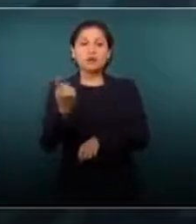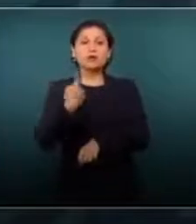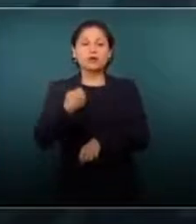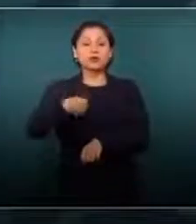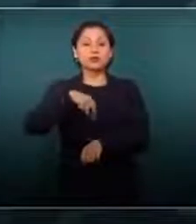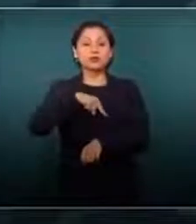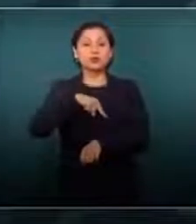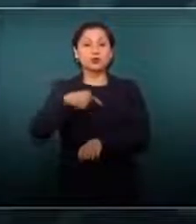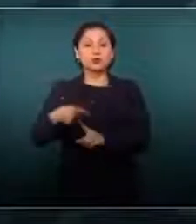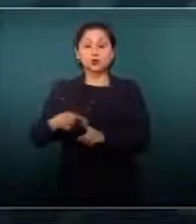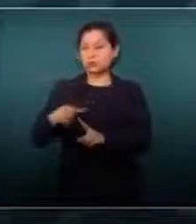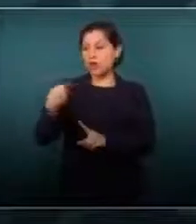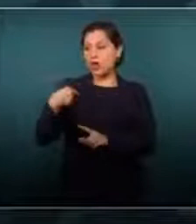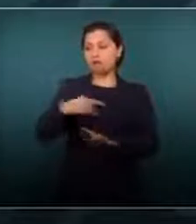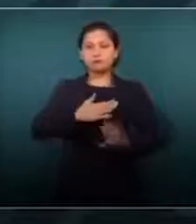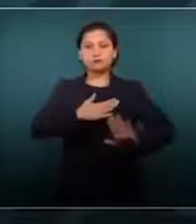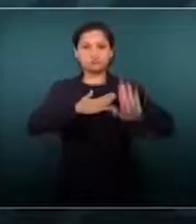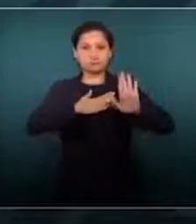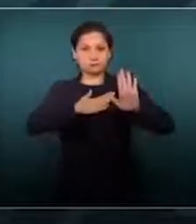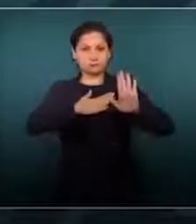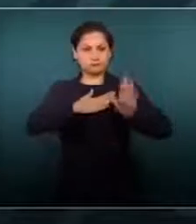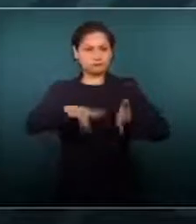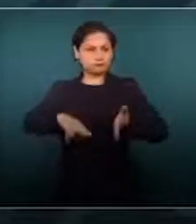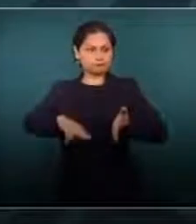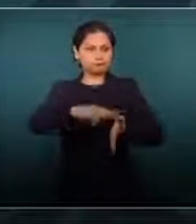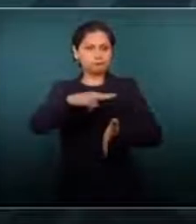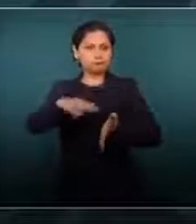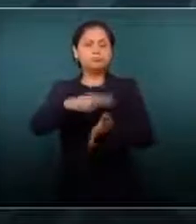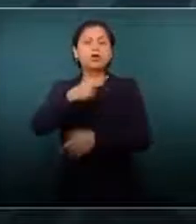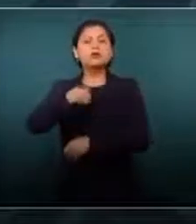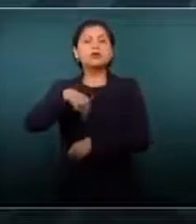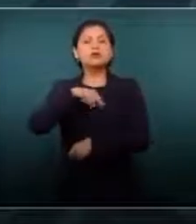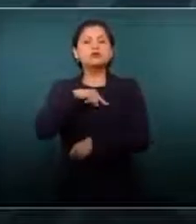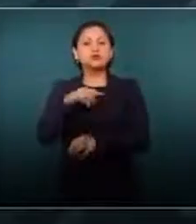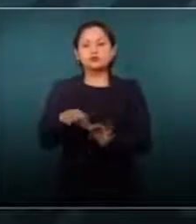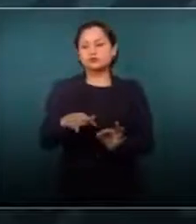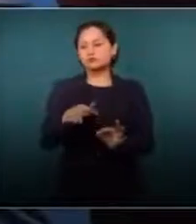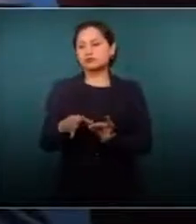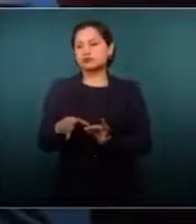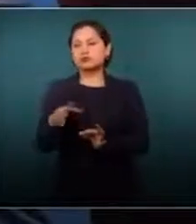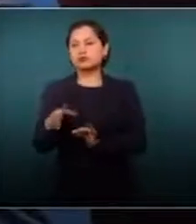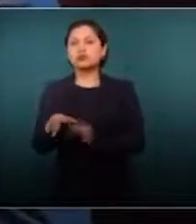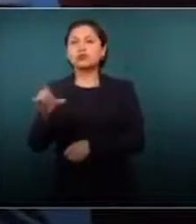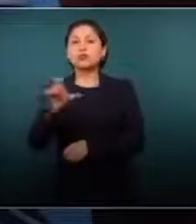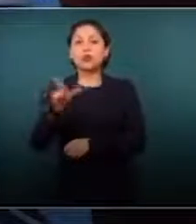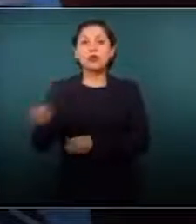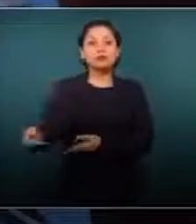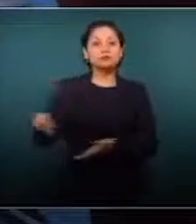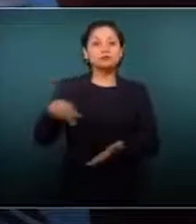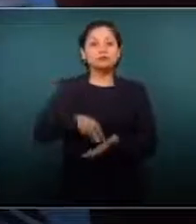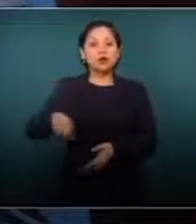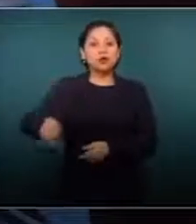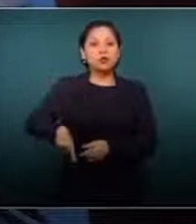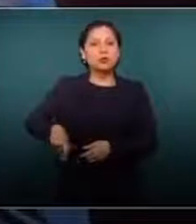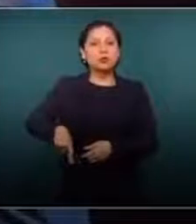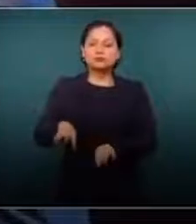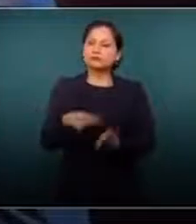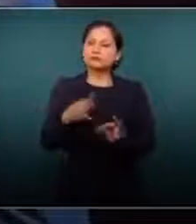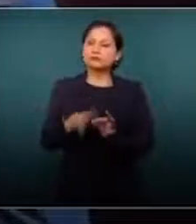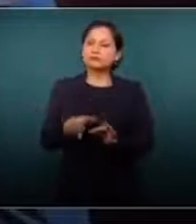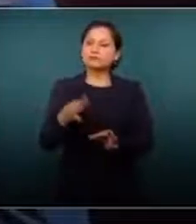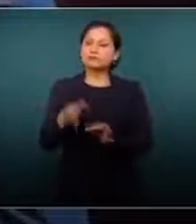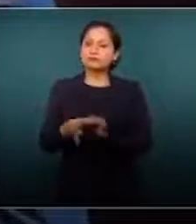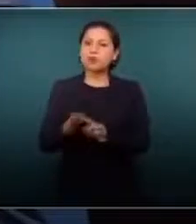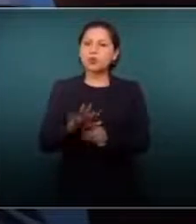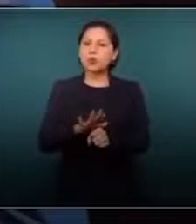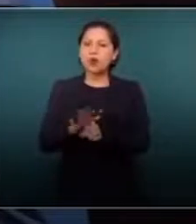lo estamos cumpliendo desde que llegamos al gobierno, que no aumente el precio